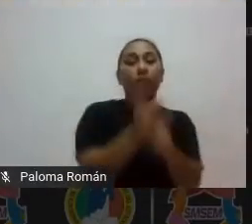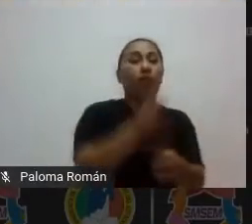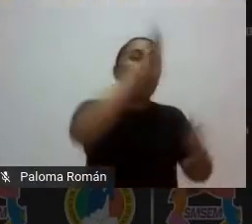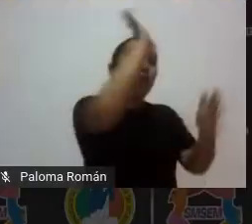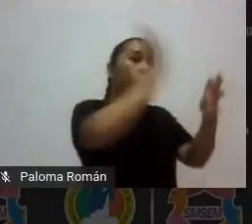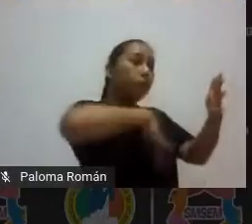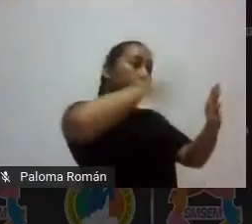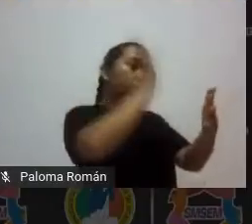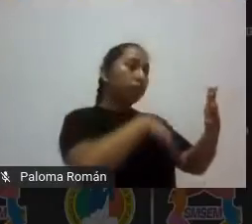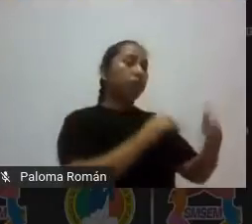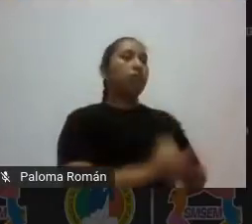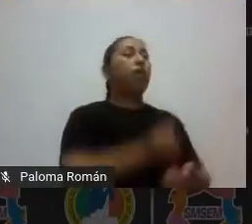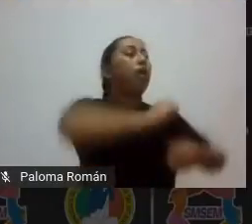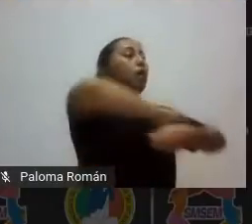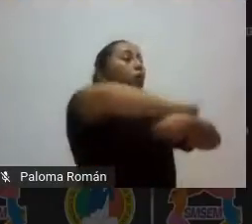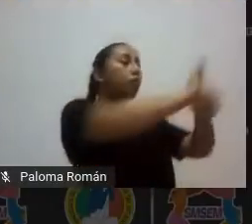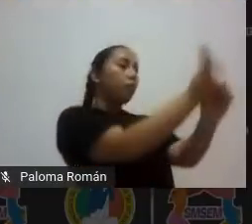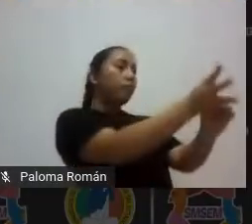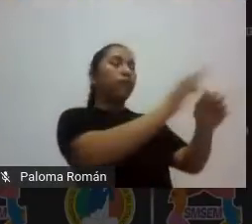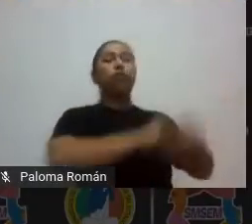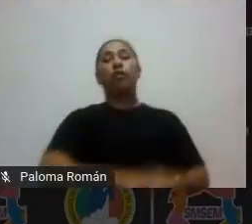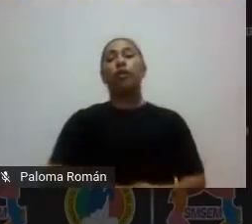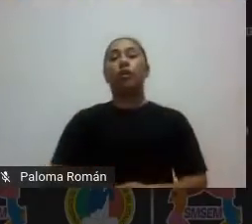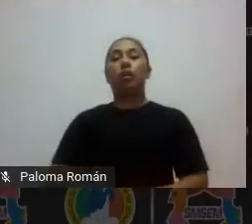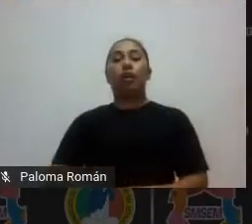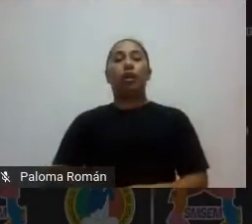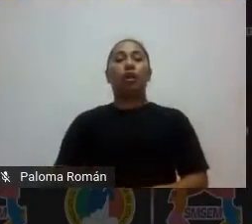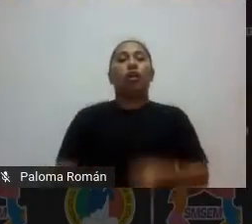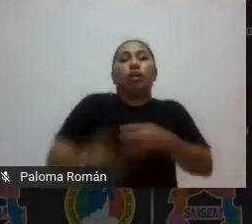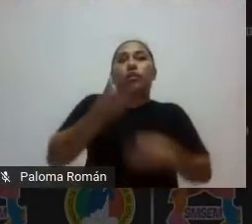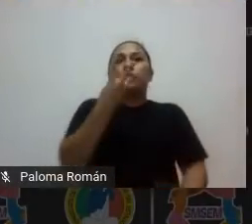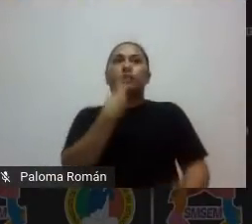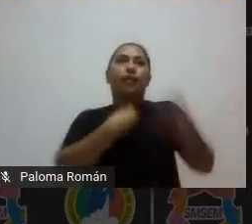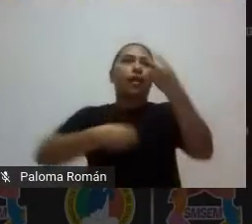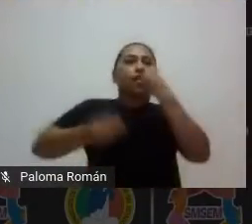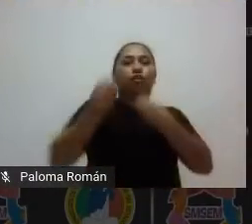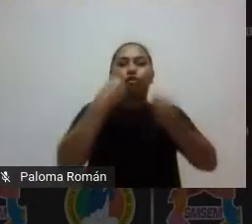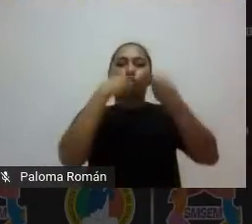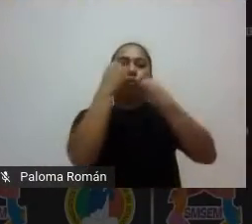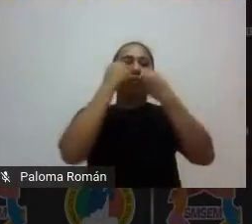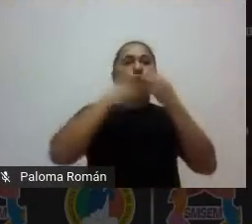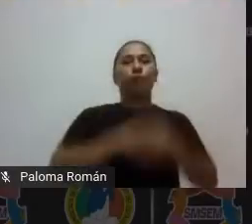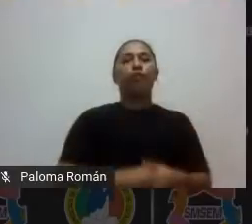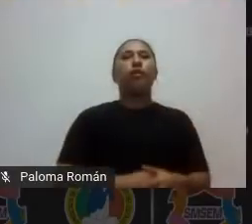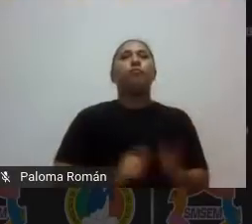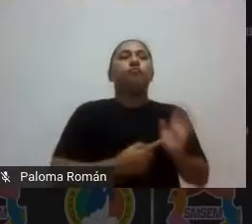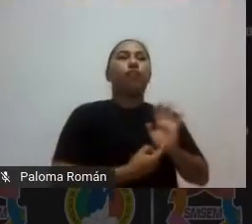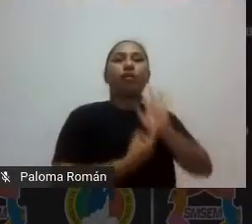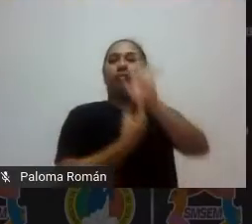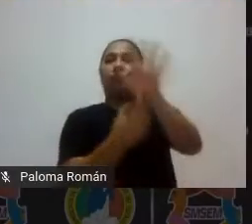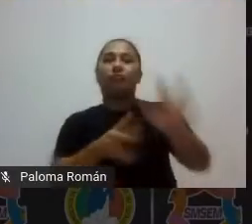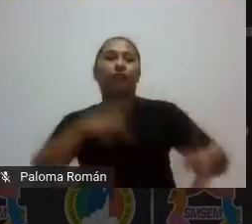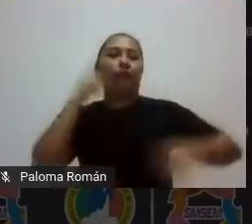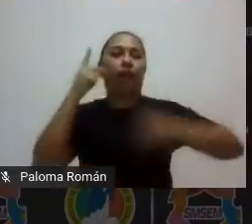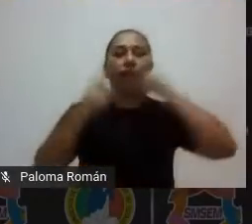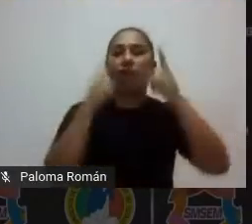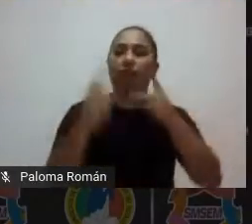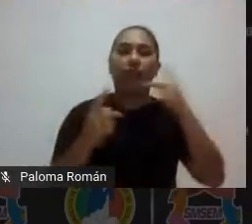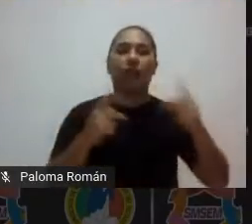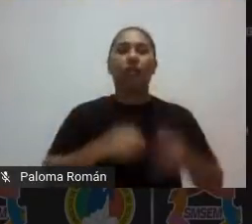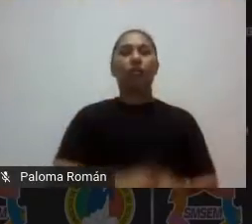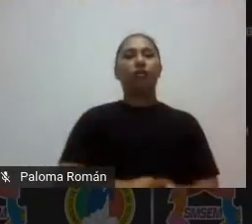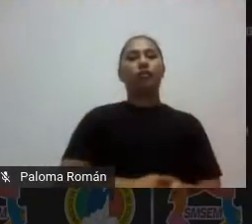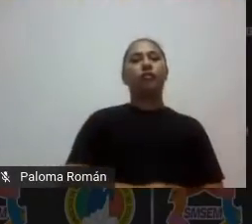tantos memes del cono del coronavirus que pueden nutrir nutrir muy bien esa presentación oral que tú les estás